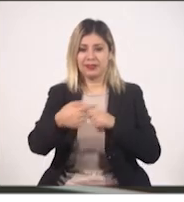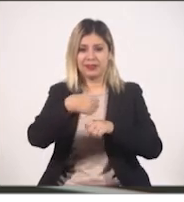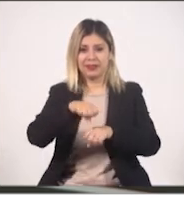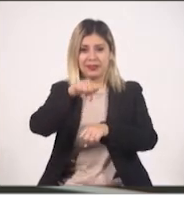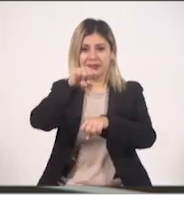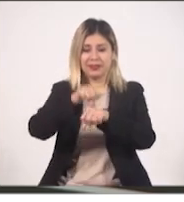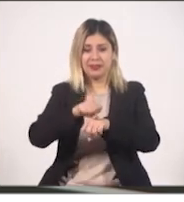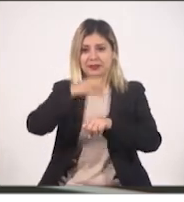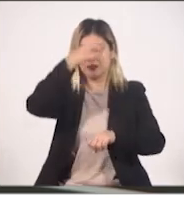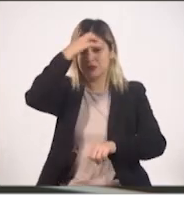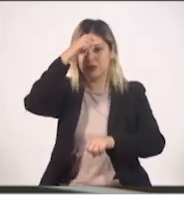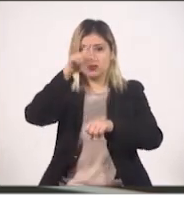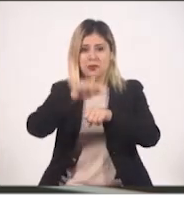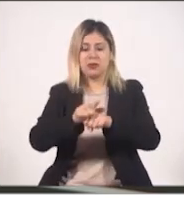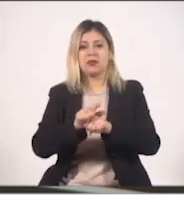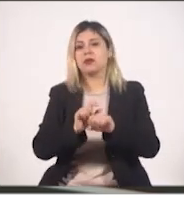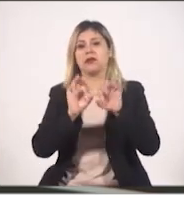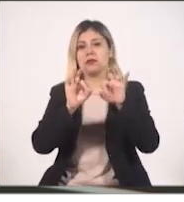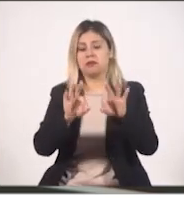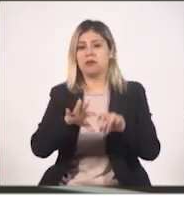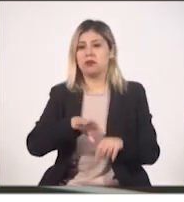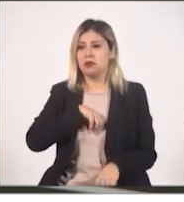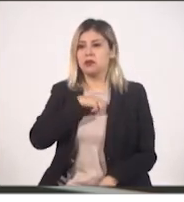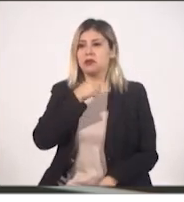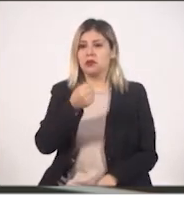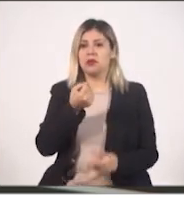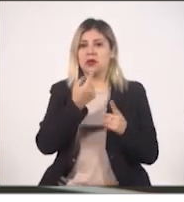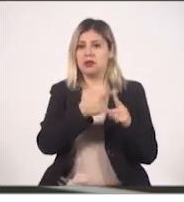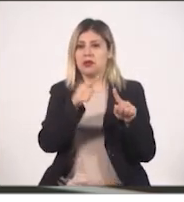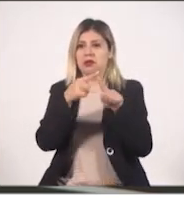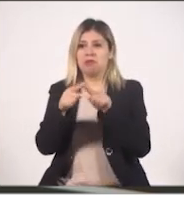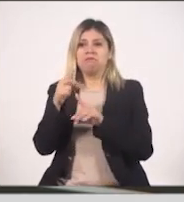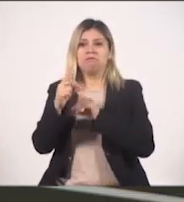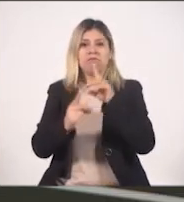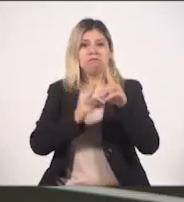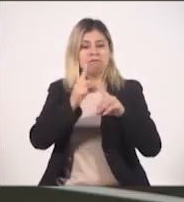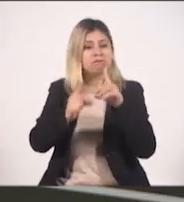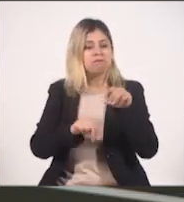semana muy intensa de muchas actividades deportivas,